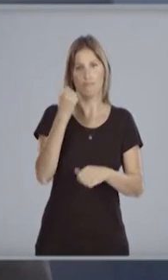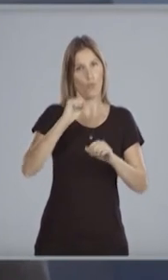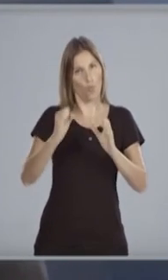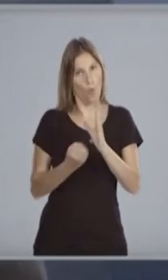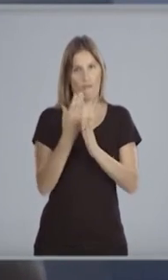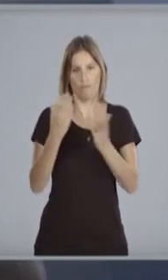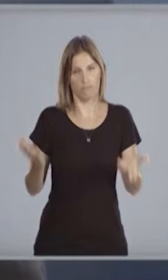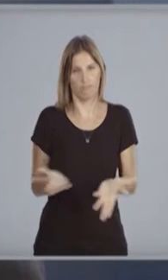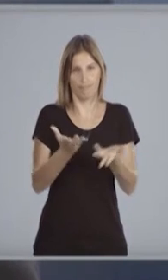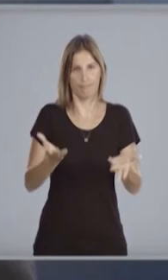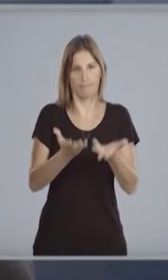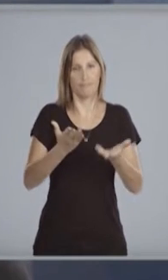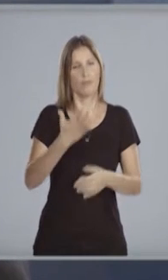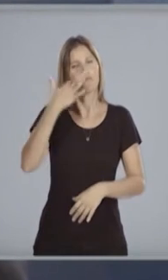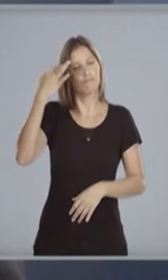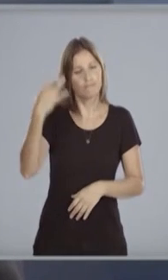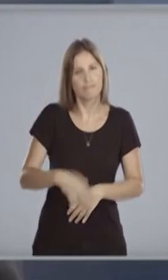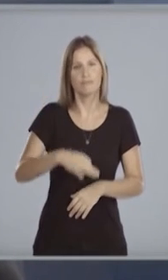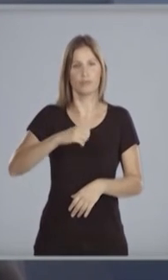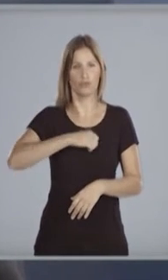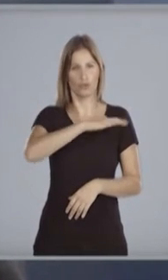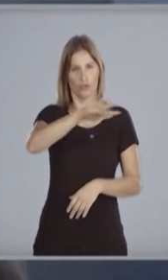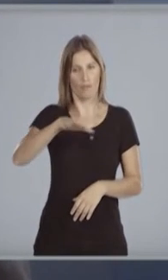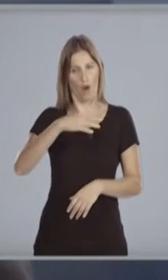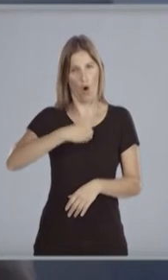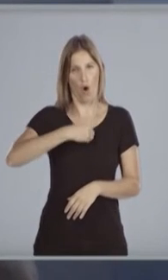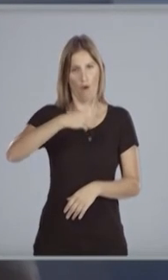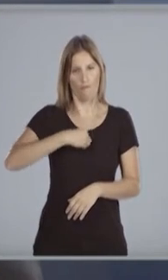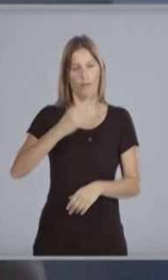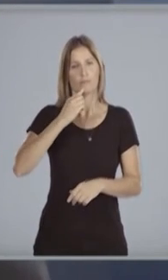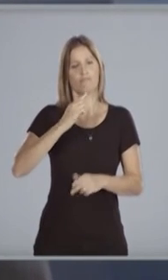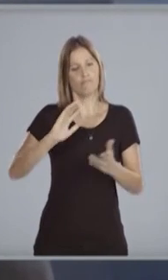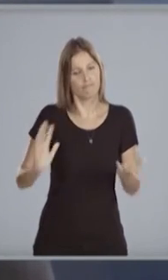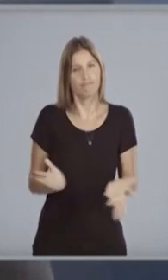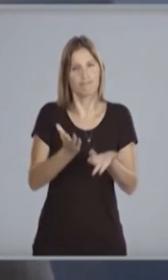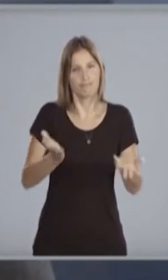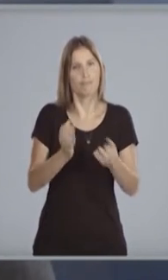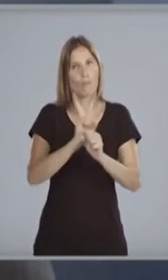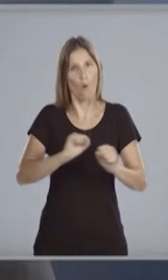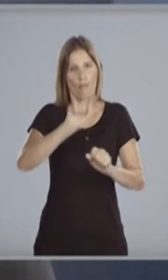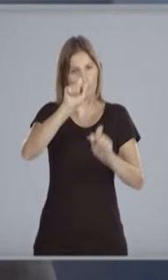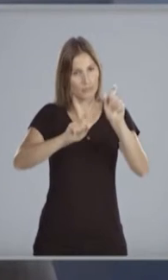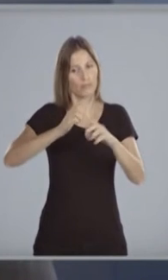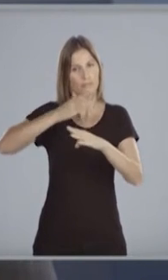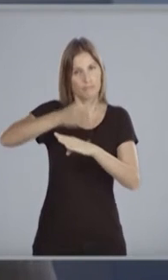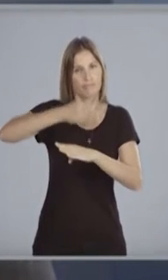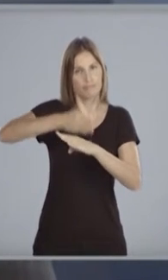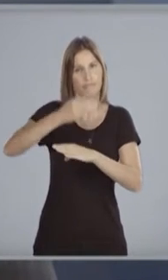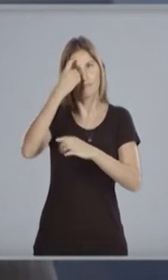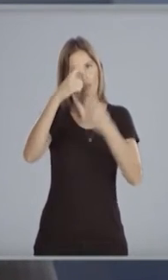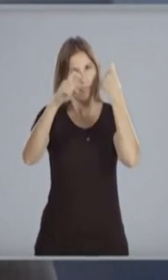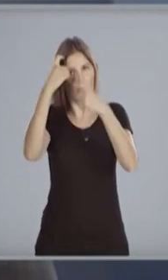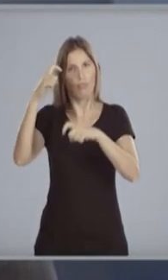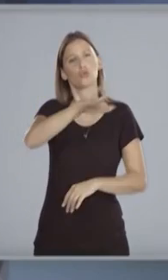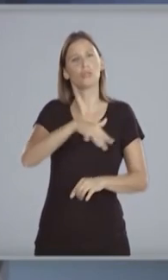El presidente Vázquez manifestó que se profundizará el combate a la delincuencia, particularmente en lo que hace a las rapiñas, el narcotráfico, el lavado de dinero